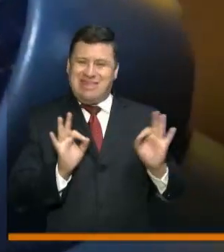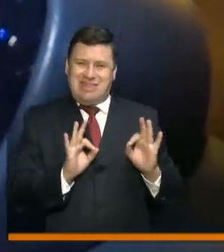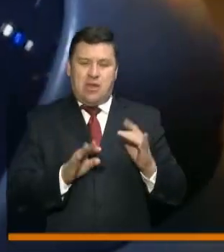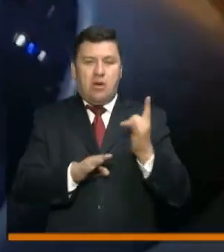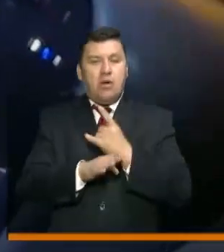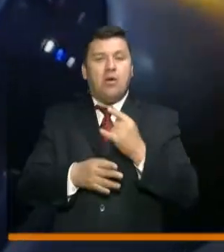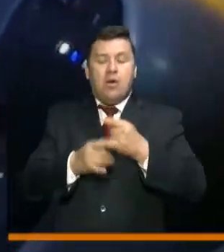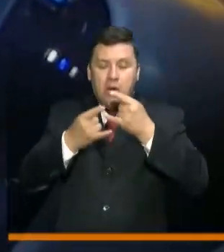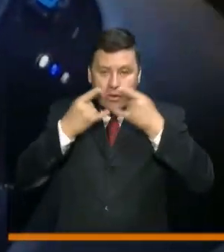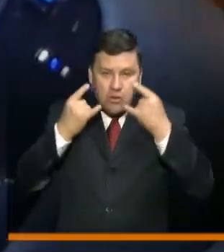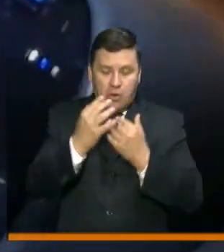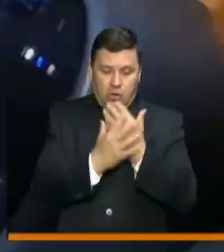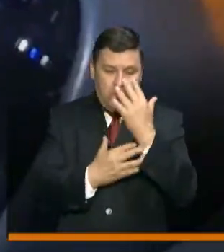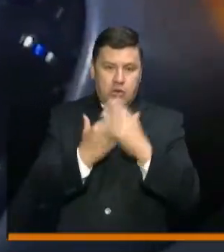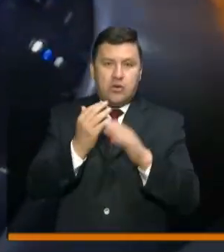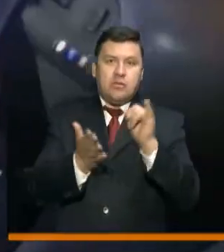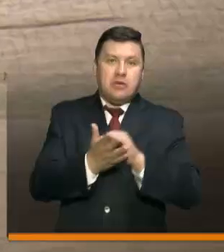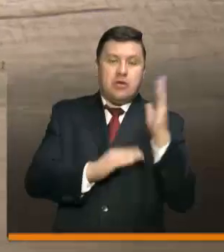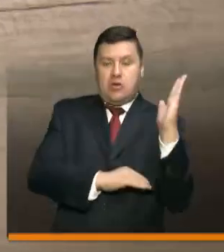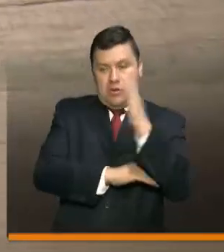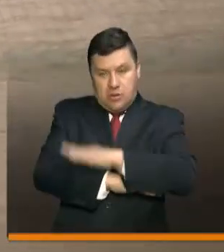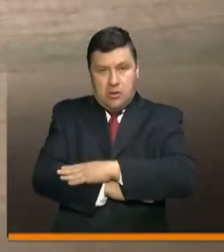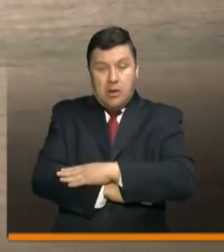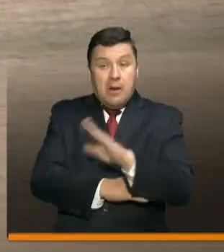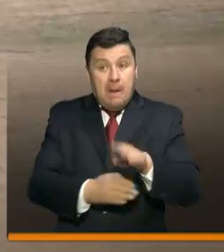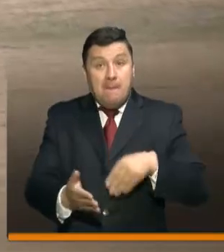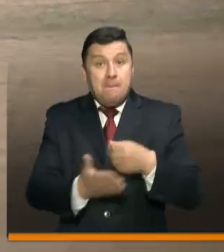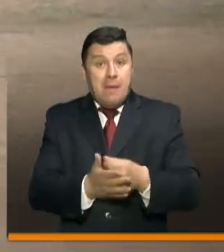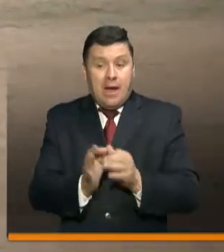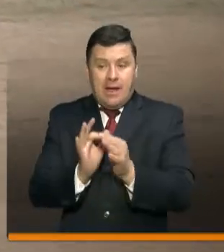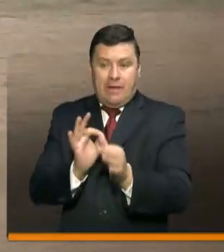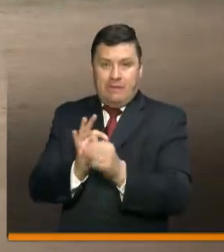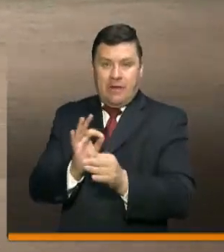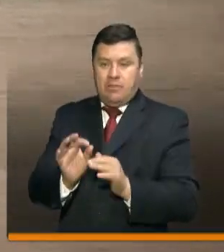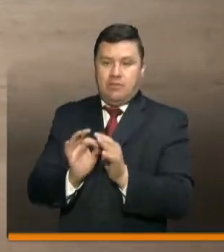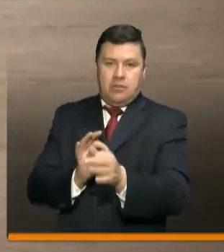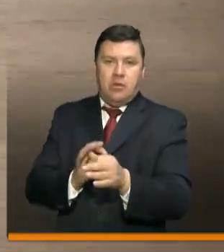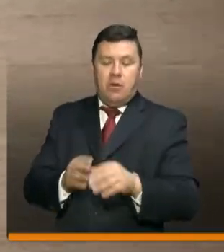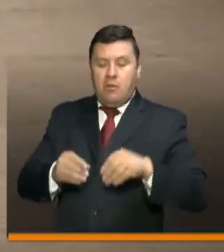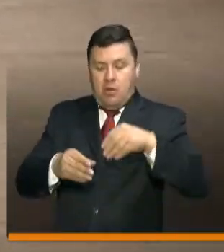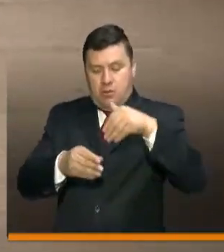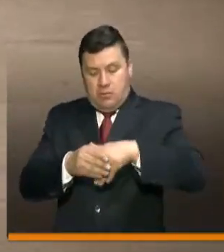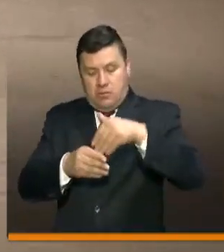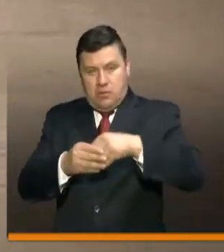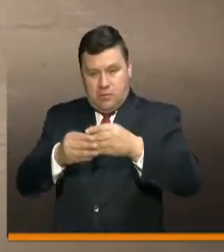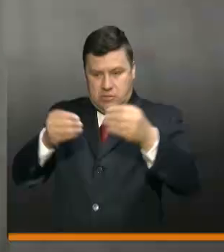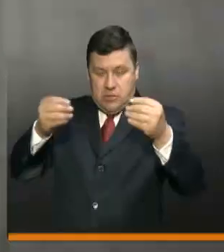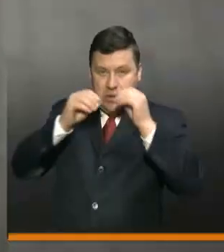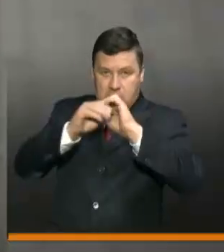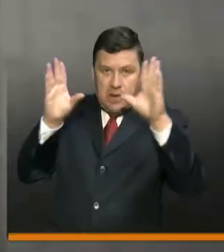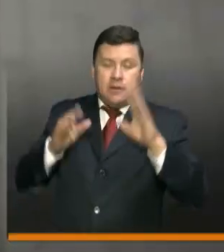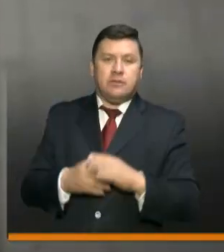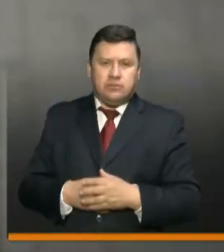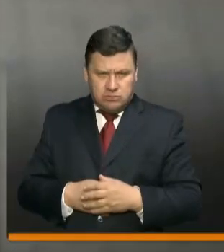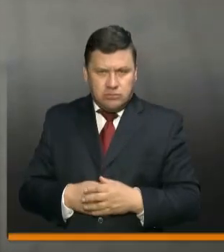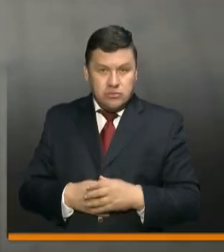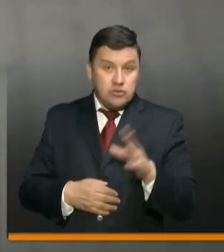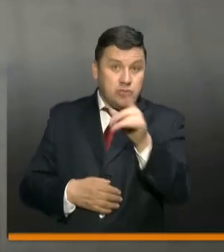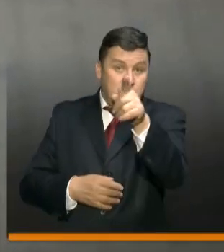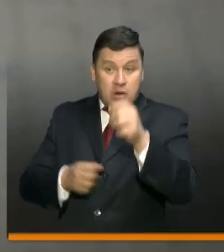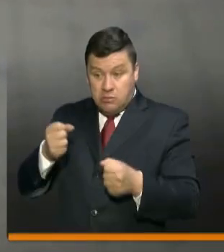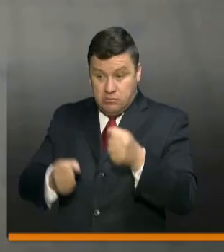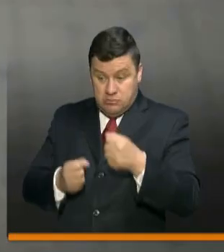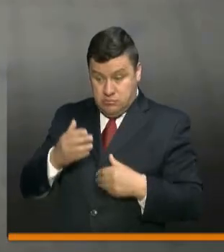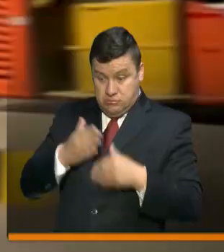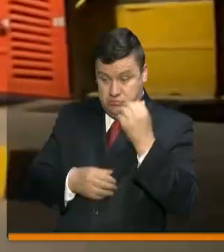y usar tapabocas y guantes todo el tiempo. Recibir los pagos en efectivo y se aplica en bolsa plástica transparente. Para todos los conductores